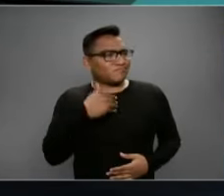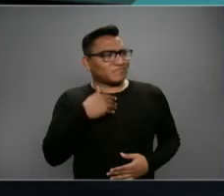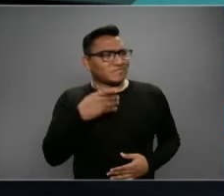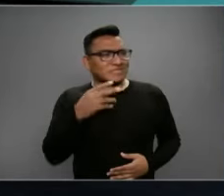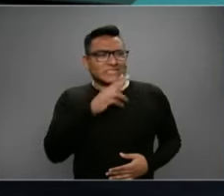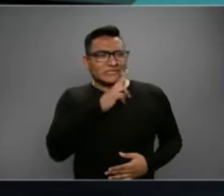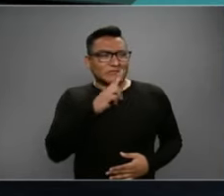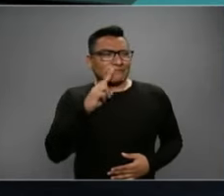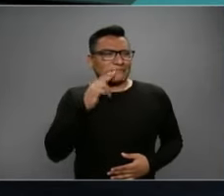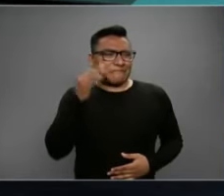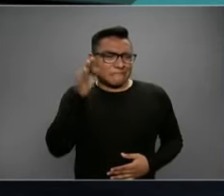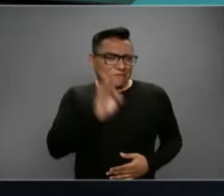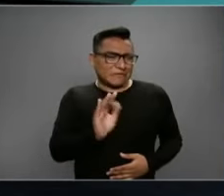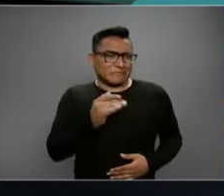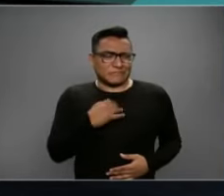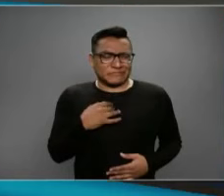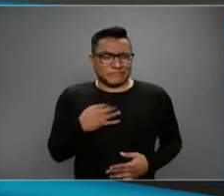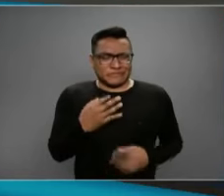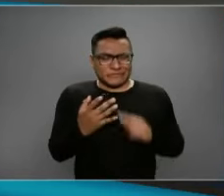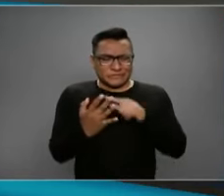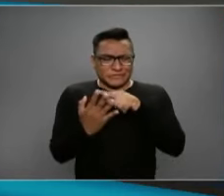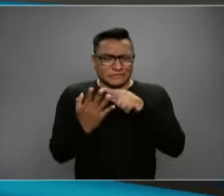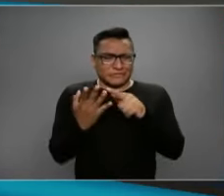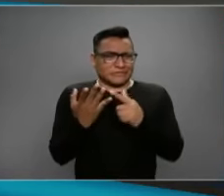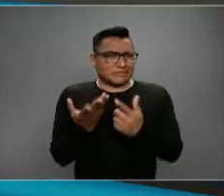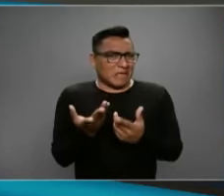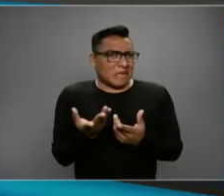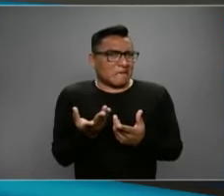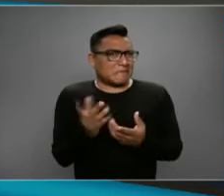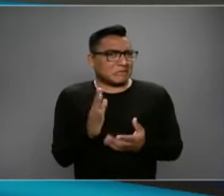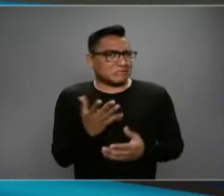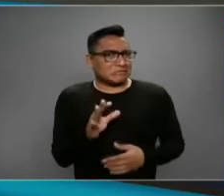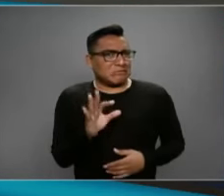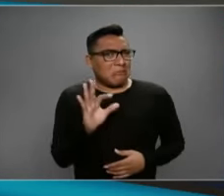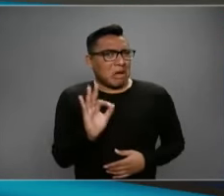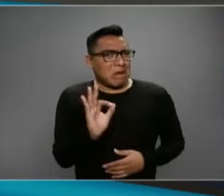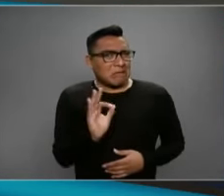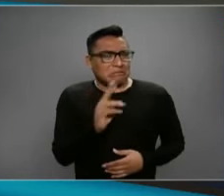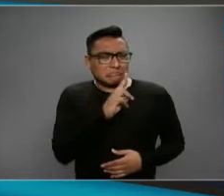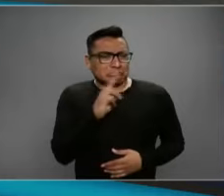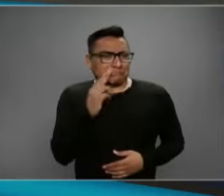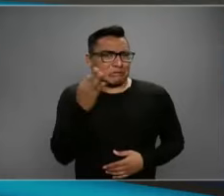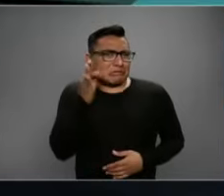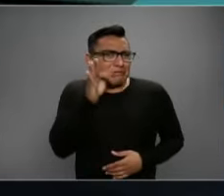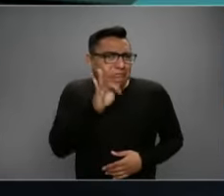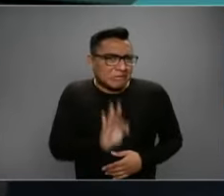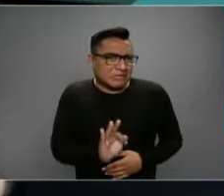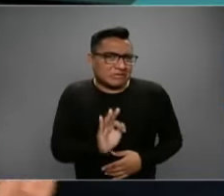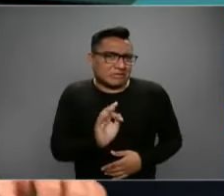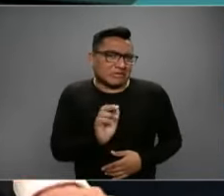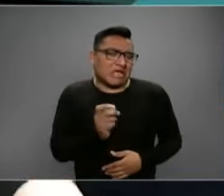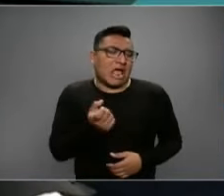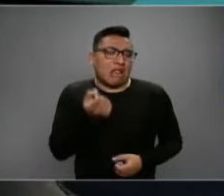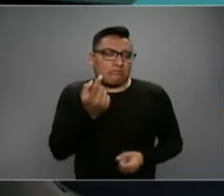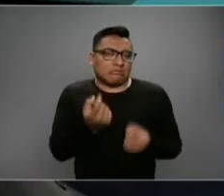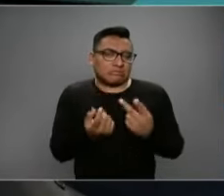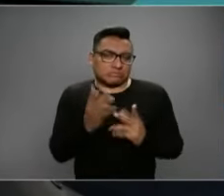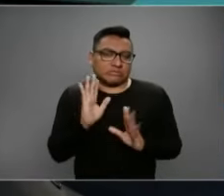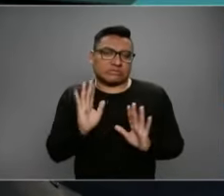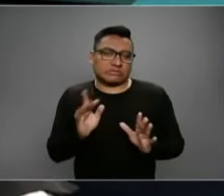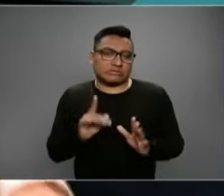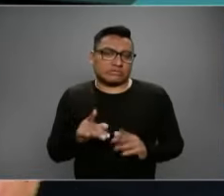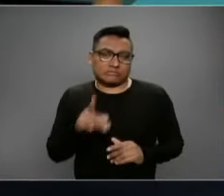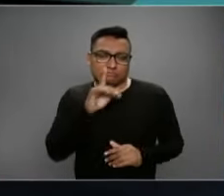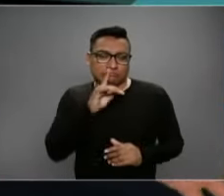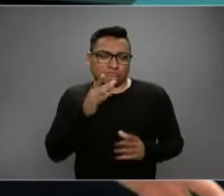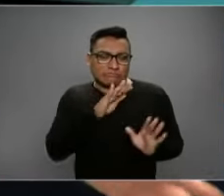un recuento hace unos días y debe haber 40, 50 noticias falsas que algunas de ellas ya han sido desmentidas.